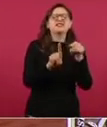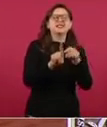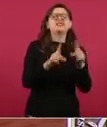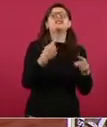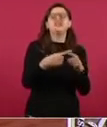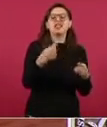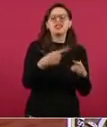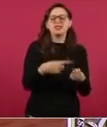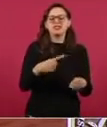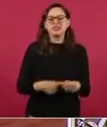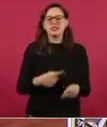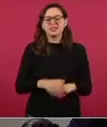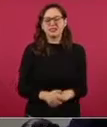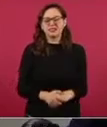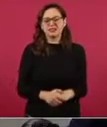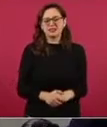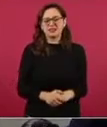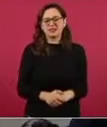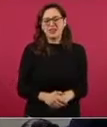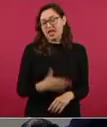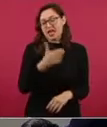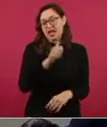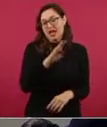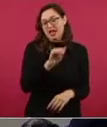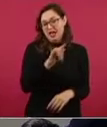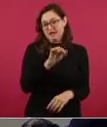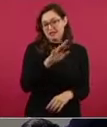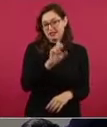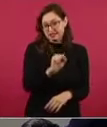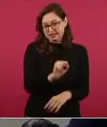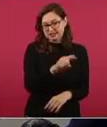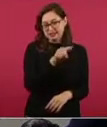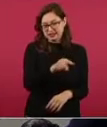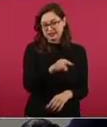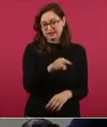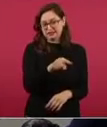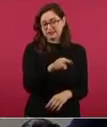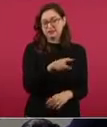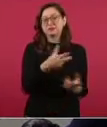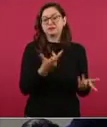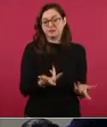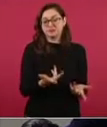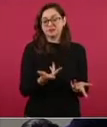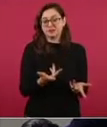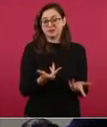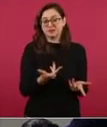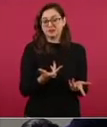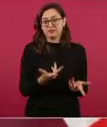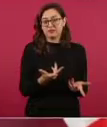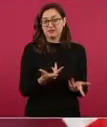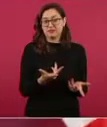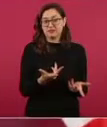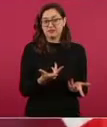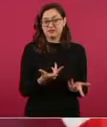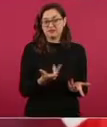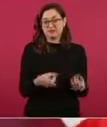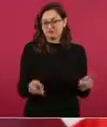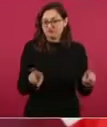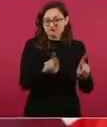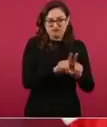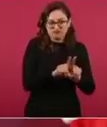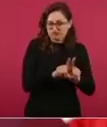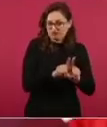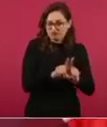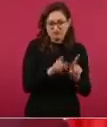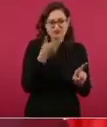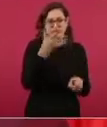Josep Goebbels. Como 10 años fue